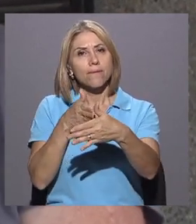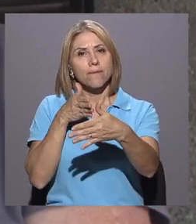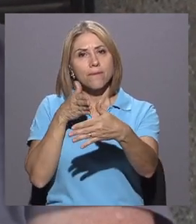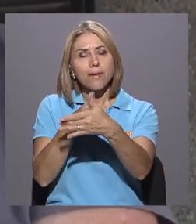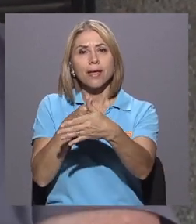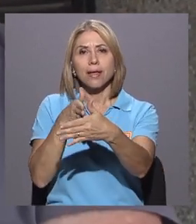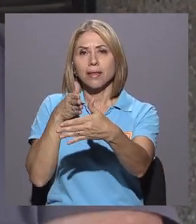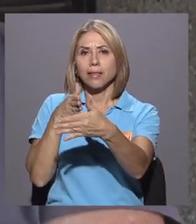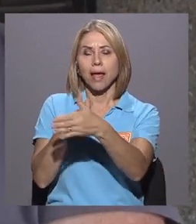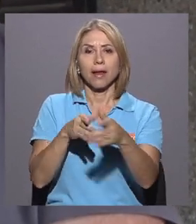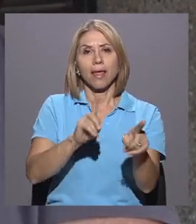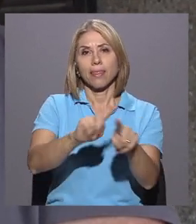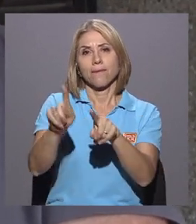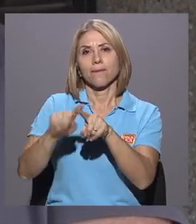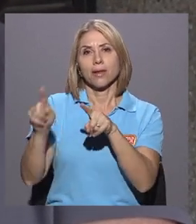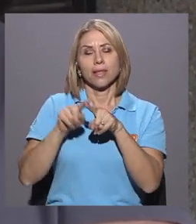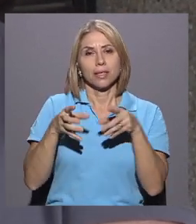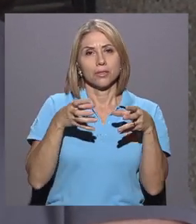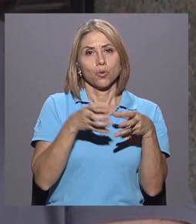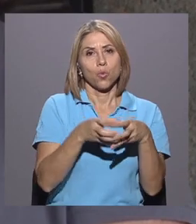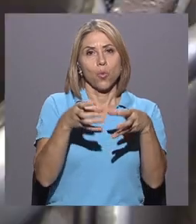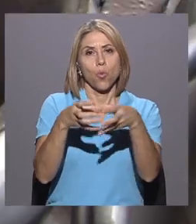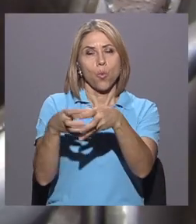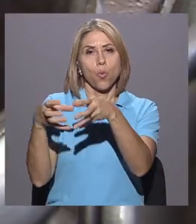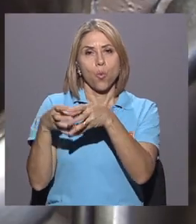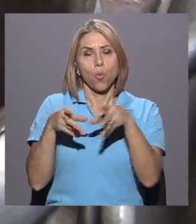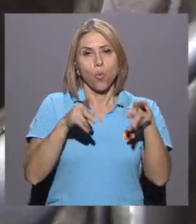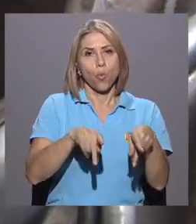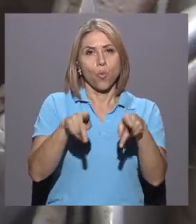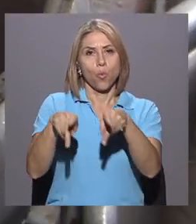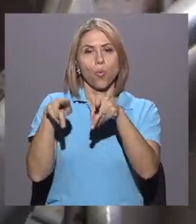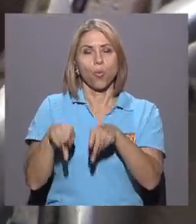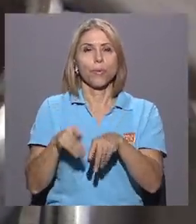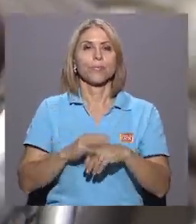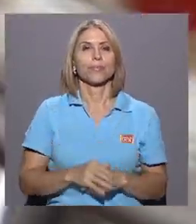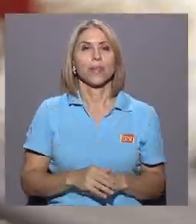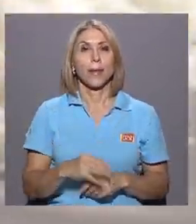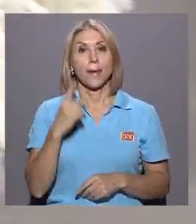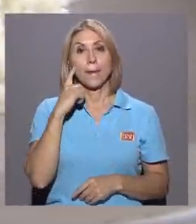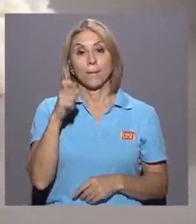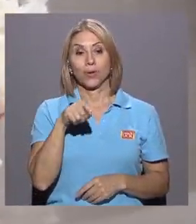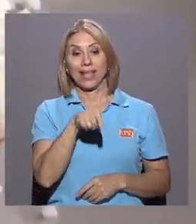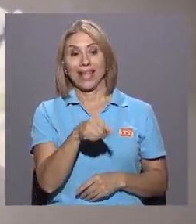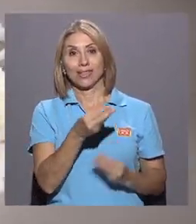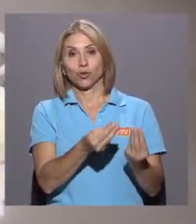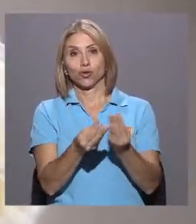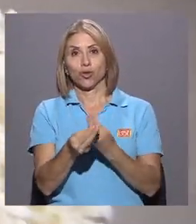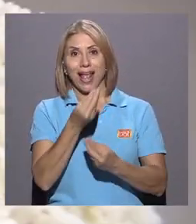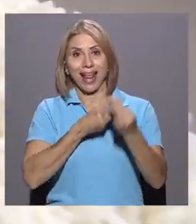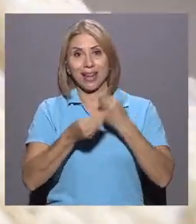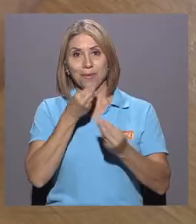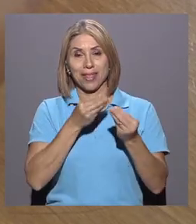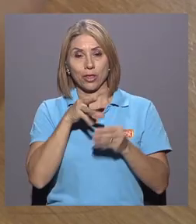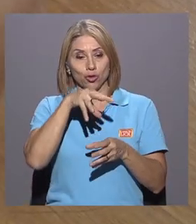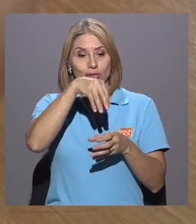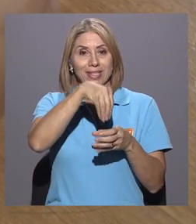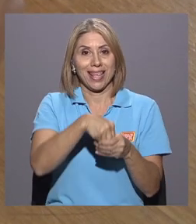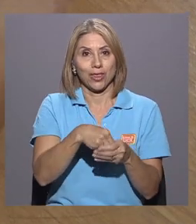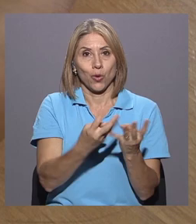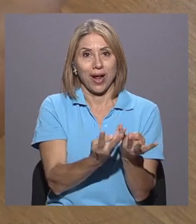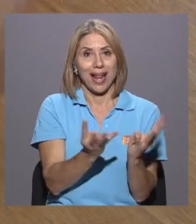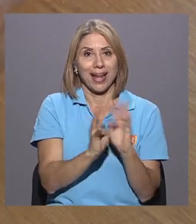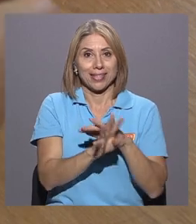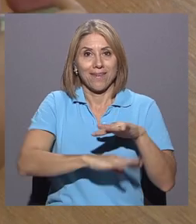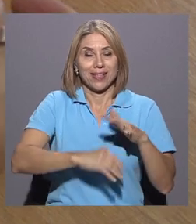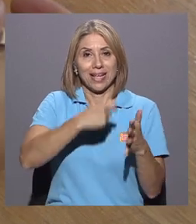para diferentes sectores de nuestra población. Pues estos alimentos que están dentro de la canasta básica tributaria, que